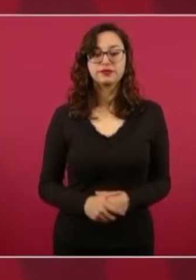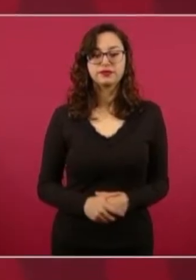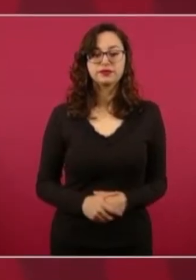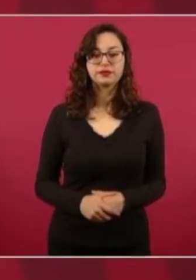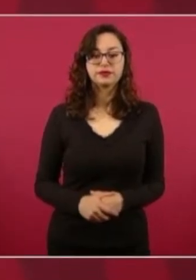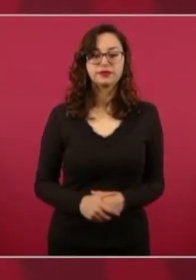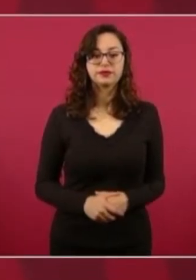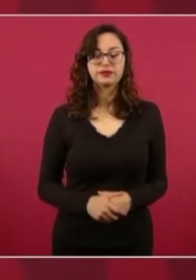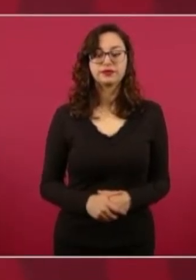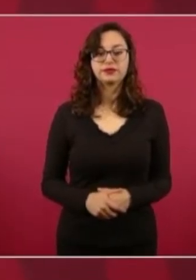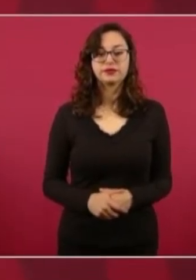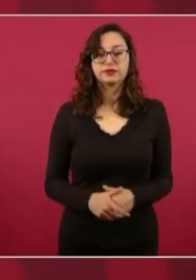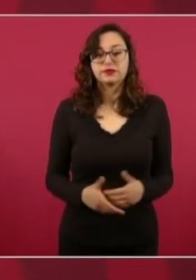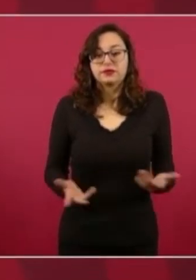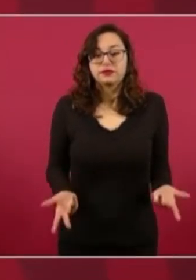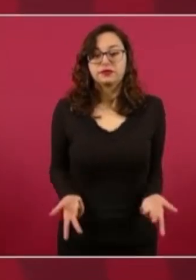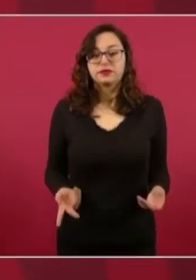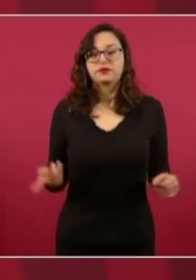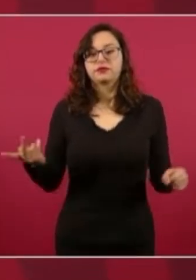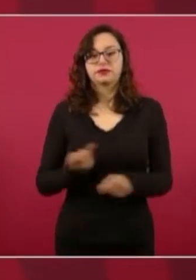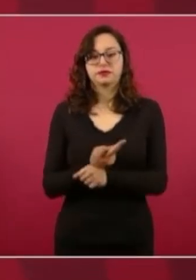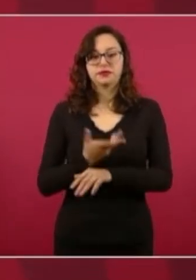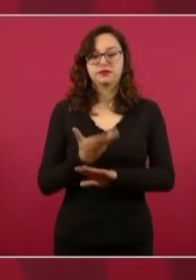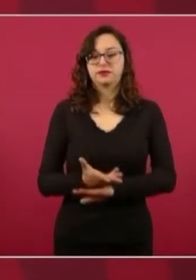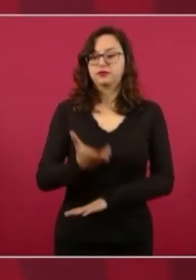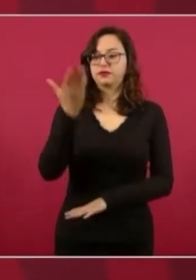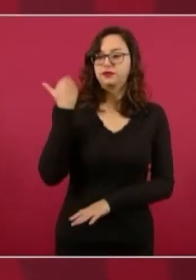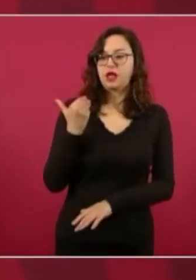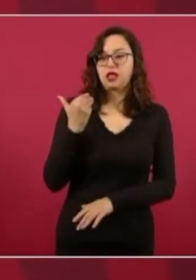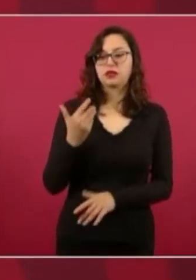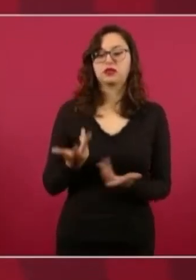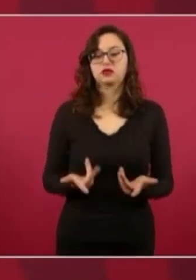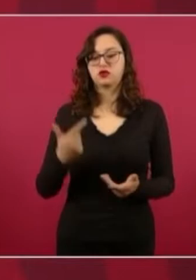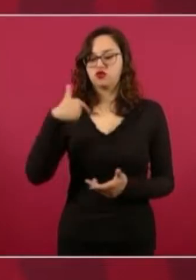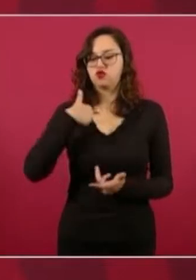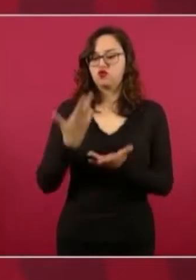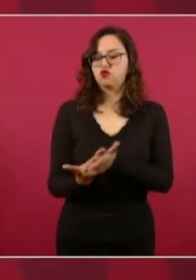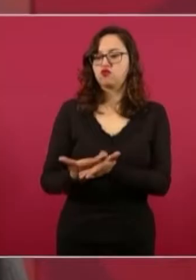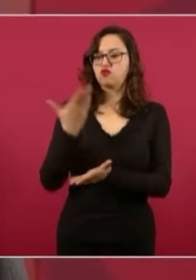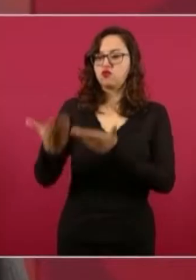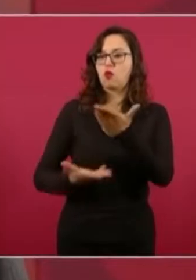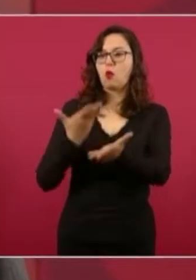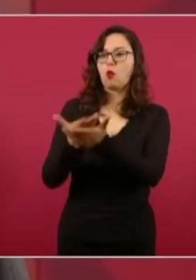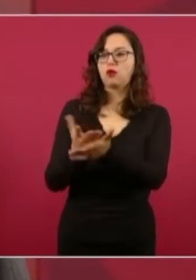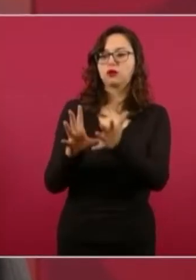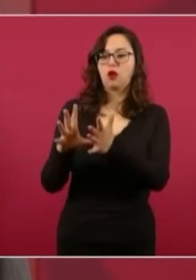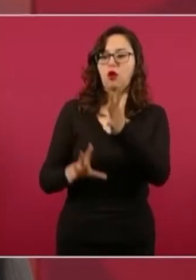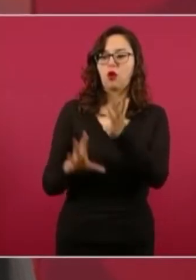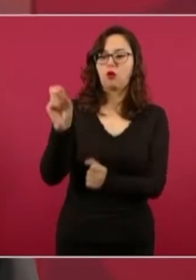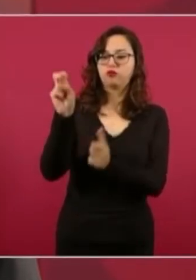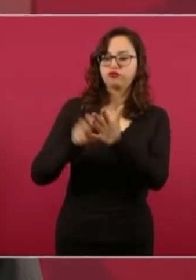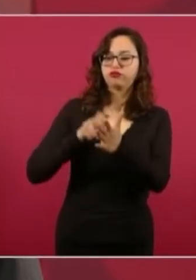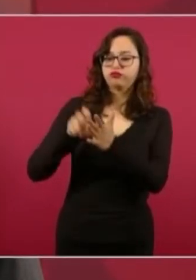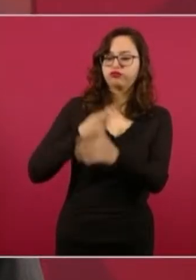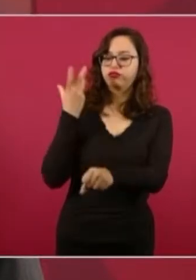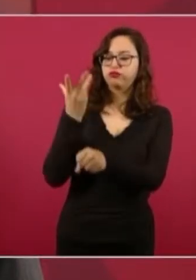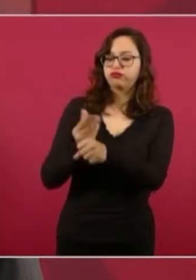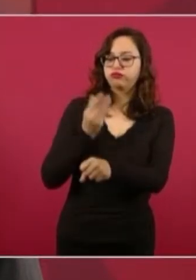mi iniciativa original, incluso